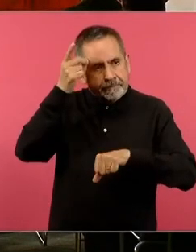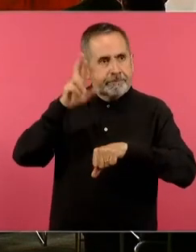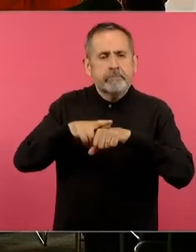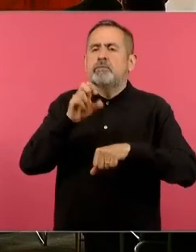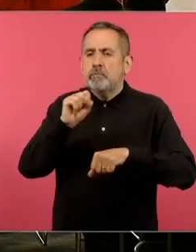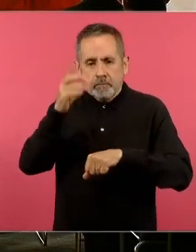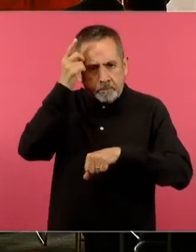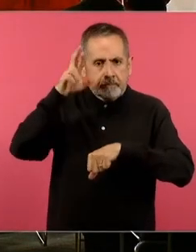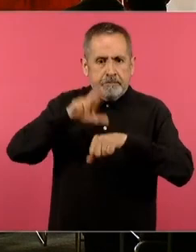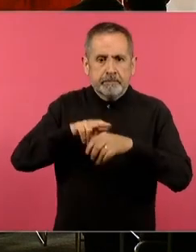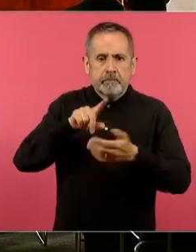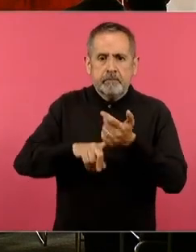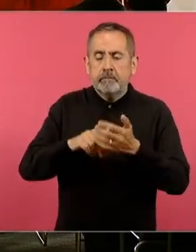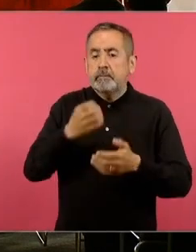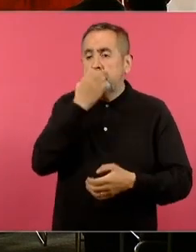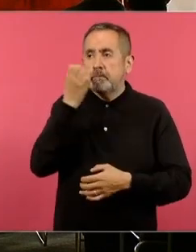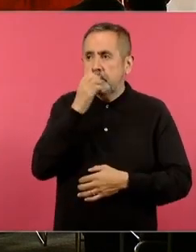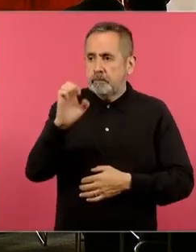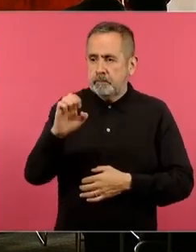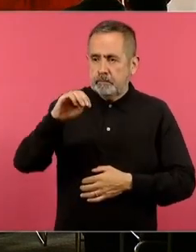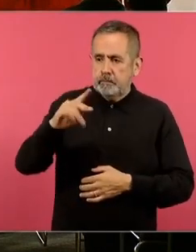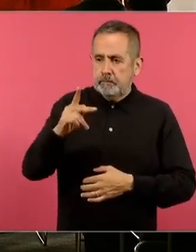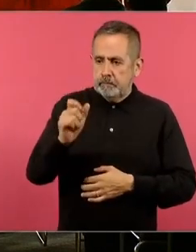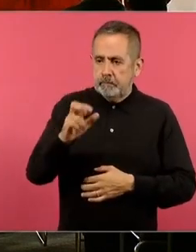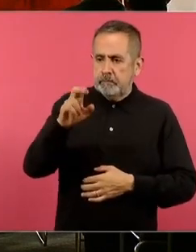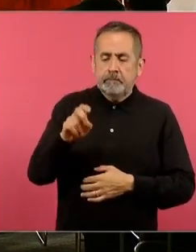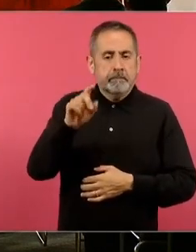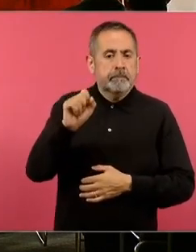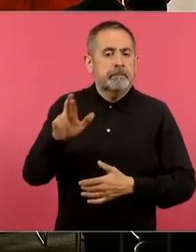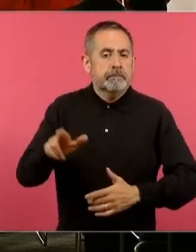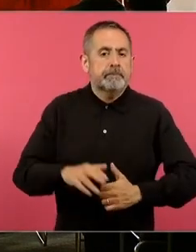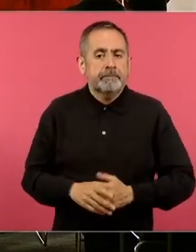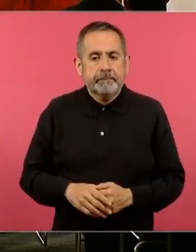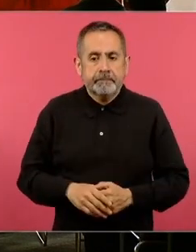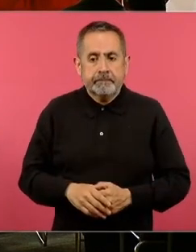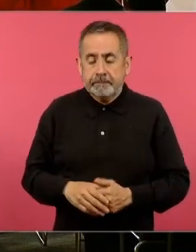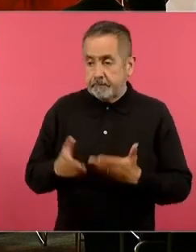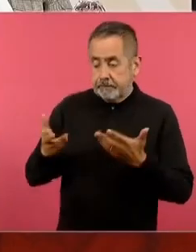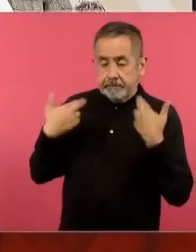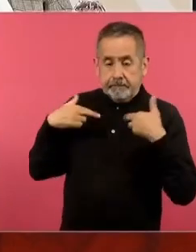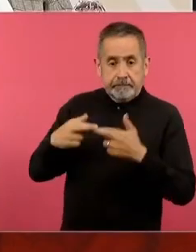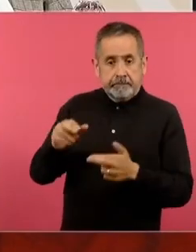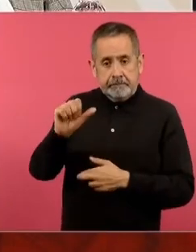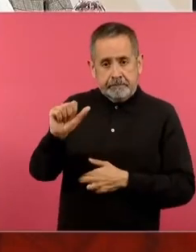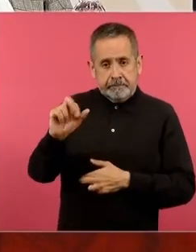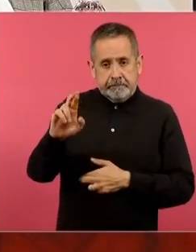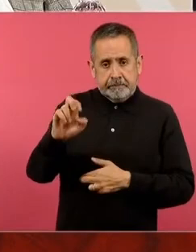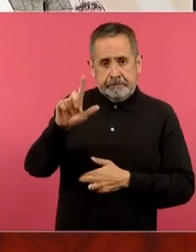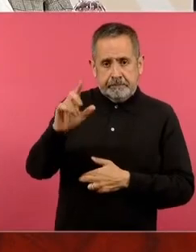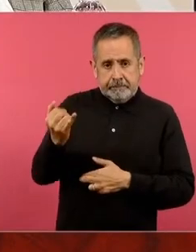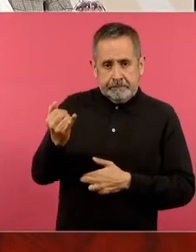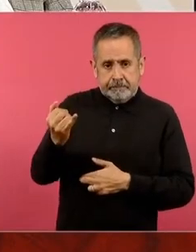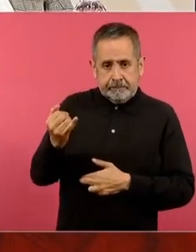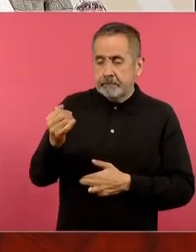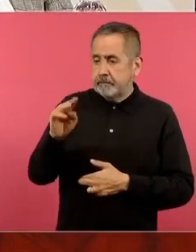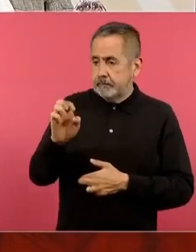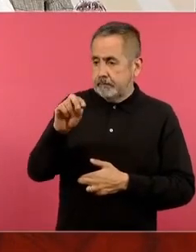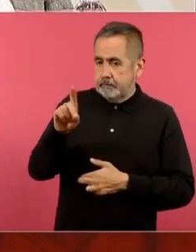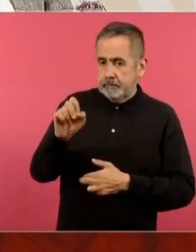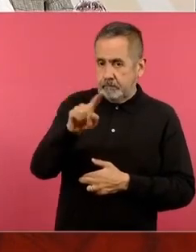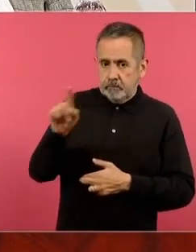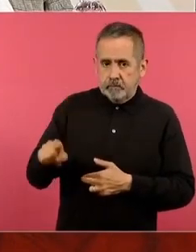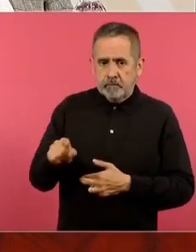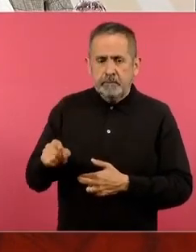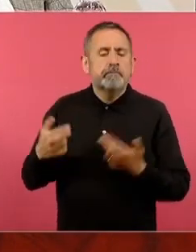Escuela Emperador Coutemoc. La maestra Arely Hernández Mendoza, maestra frente a Grupo